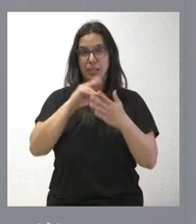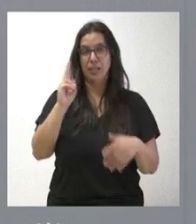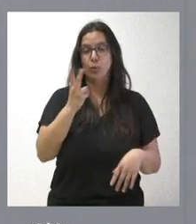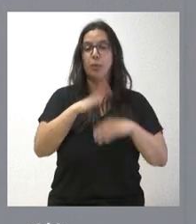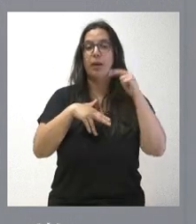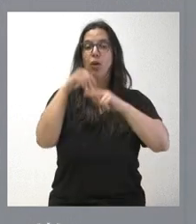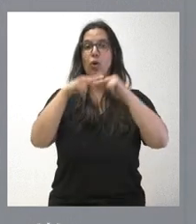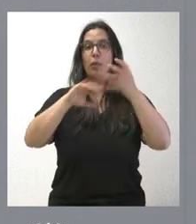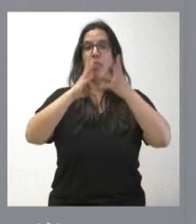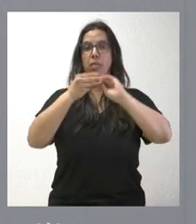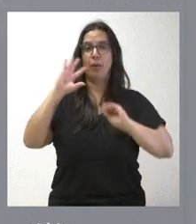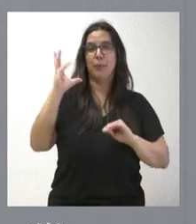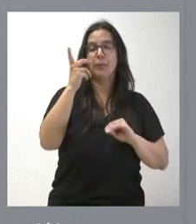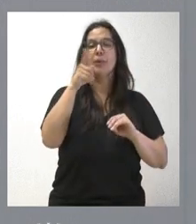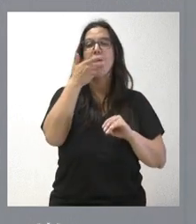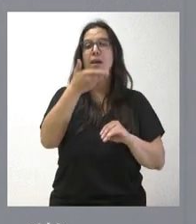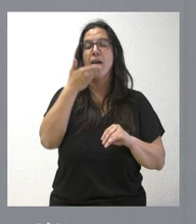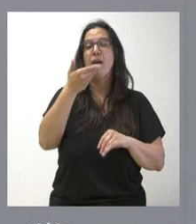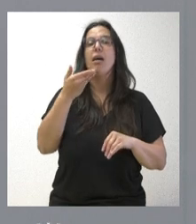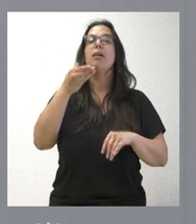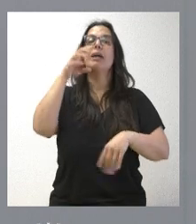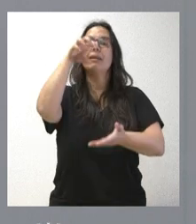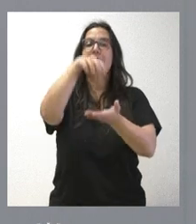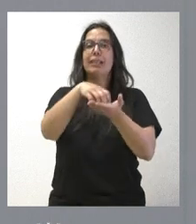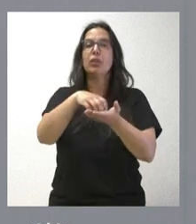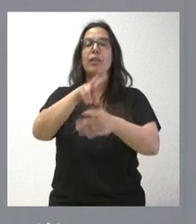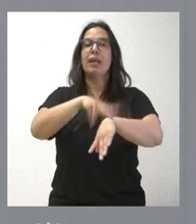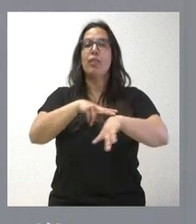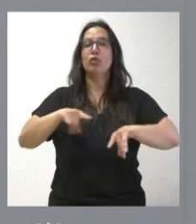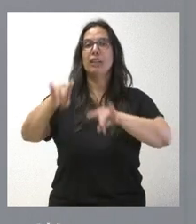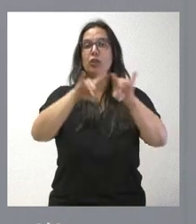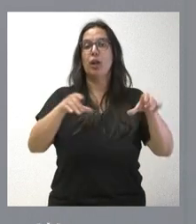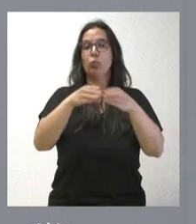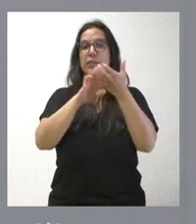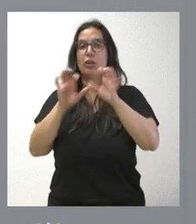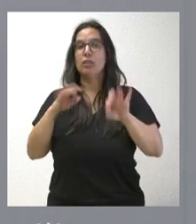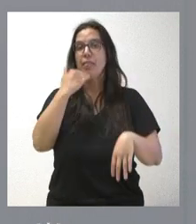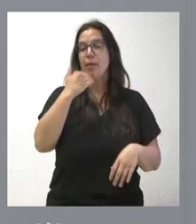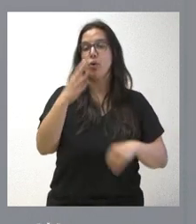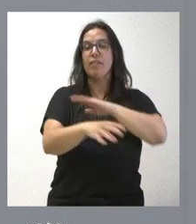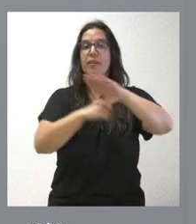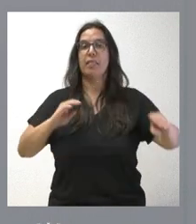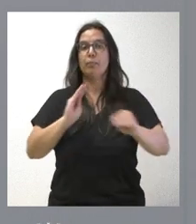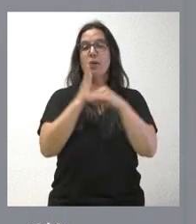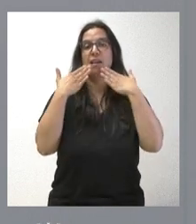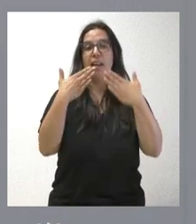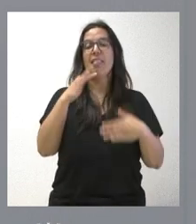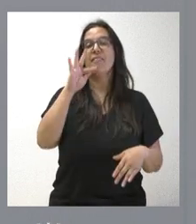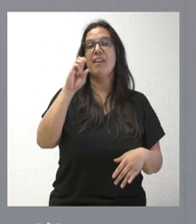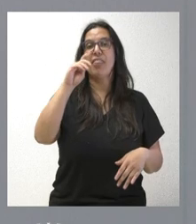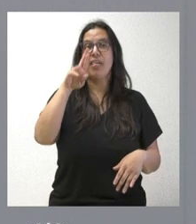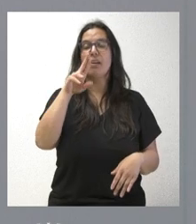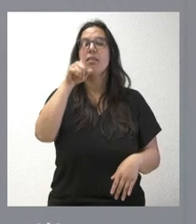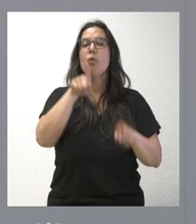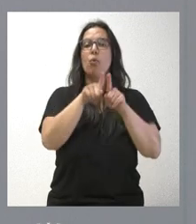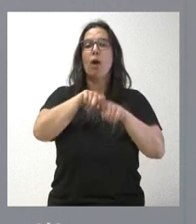solas de climatización del edificio de la Delegación Territorial de la Junta de Castilla y León en Zamora. Se financiará con fondos FEDER y va a modernizar todo el sistema de